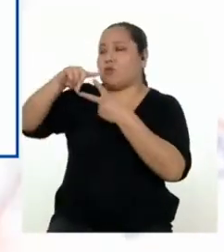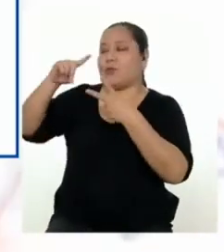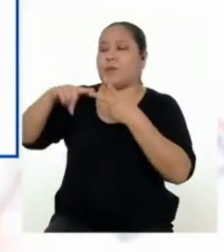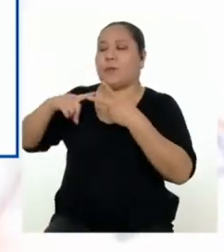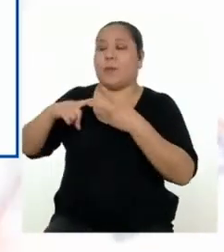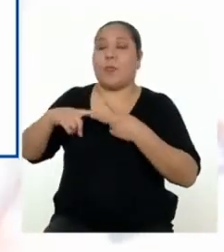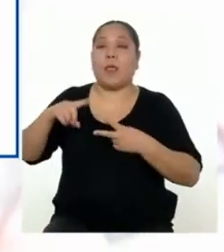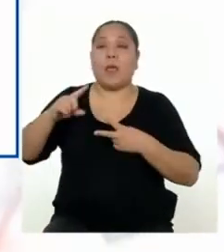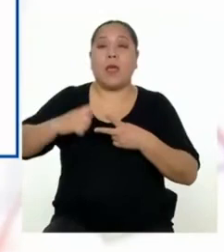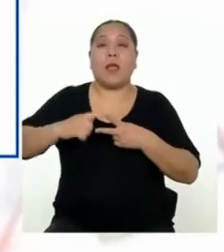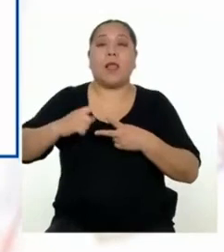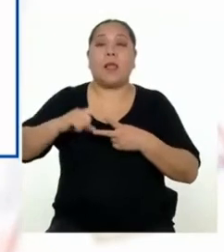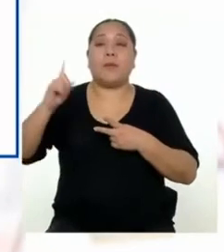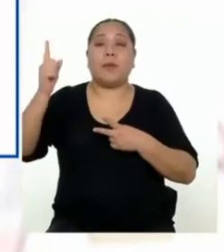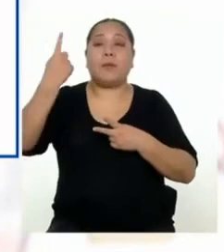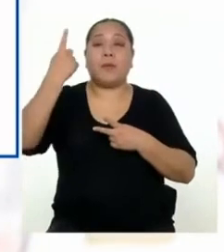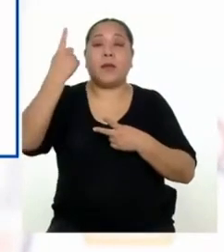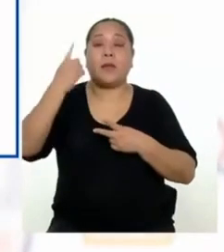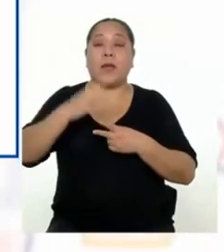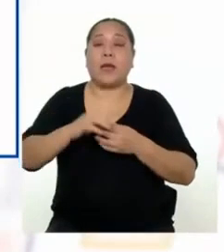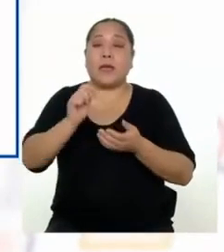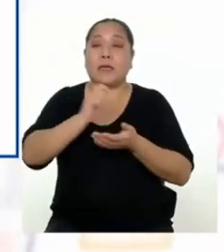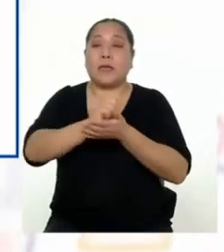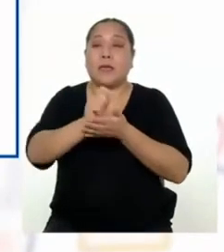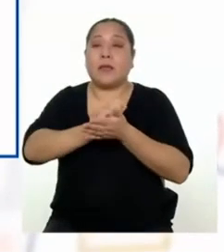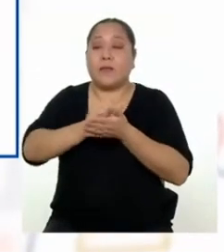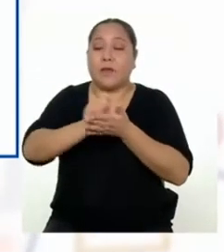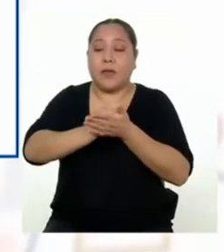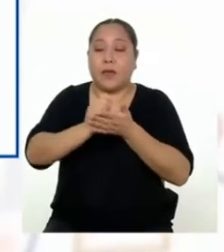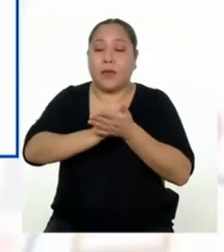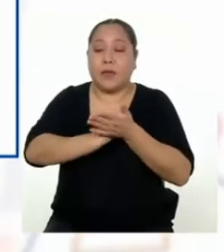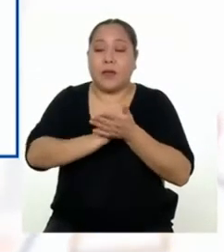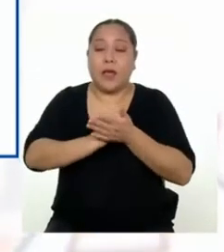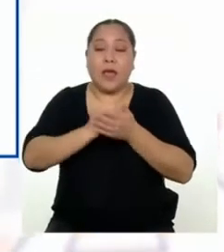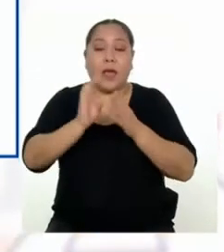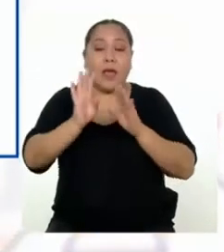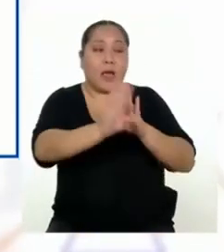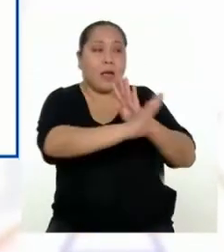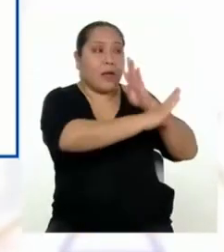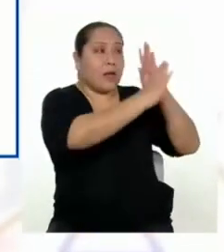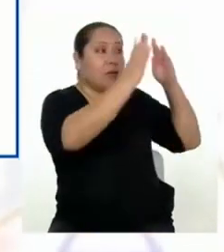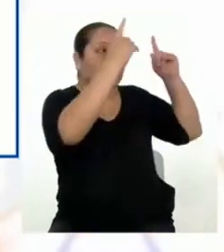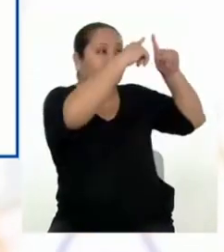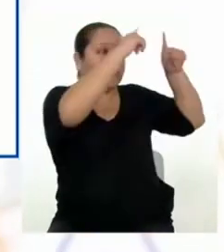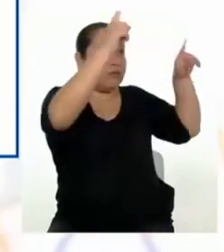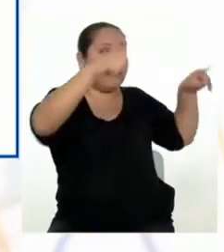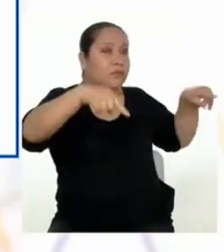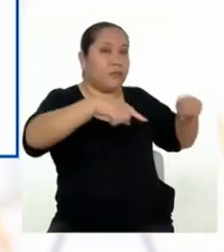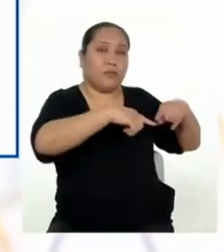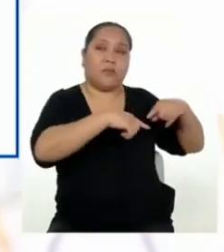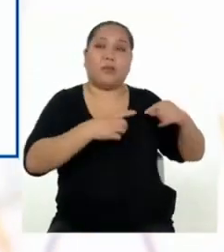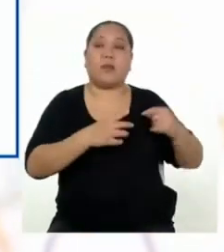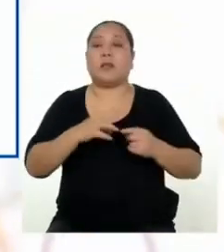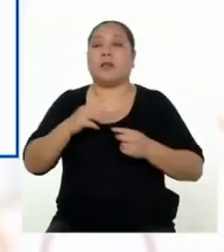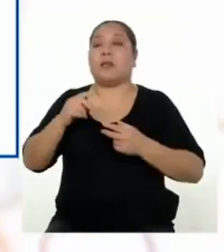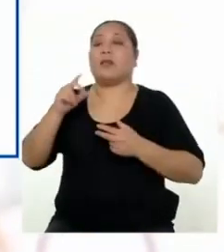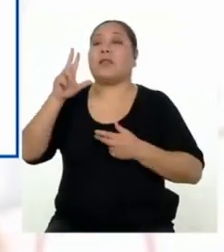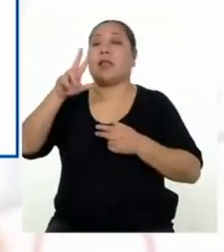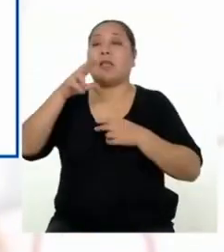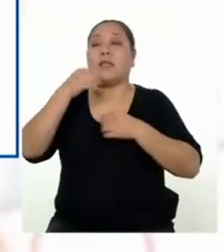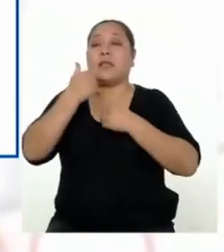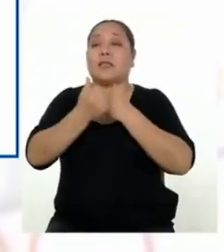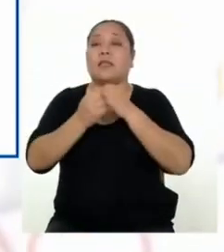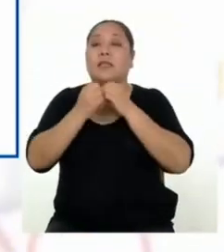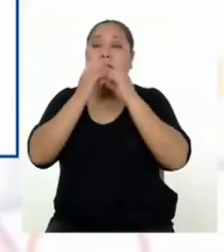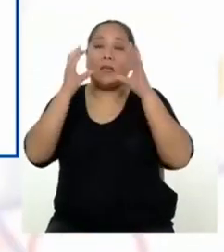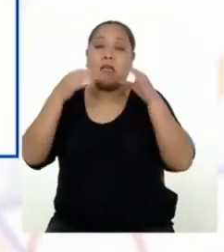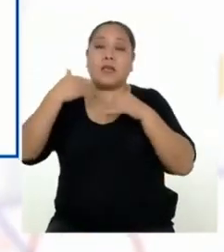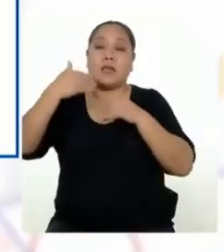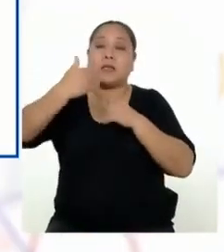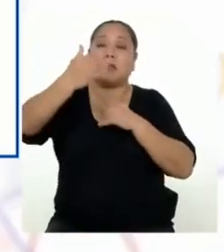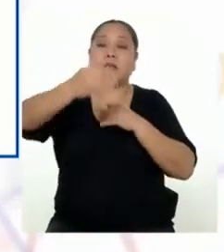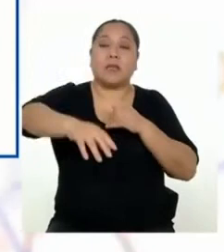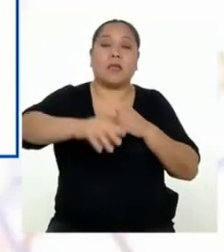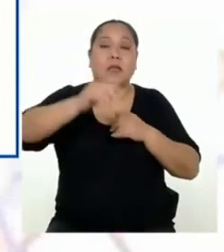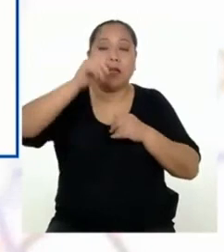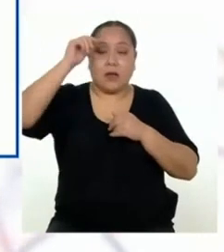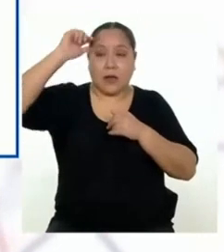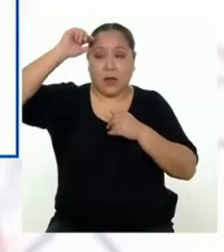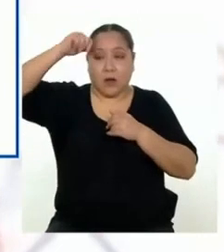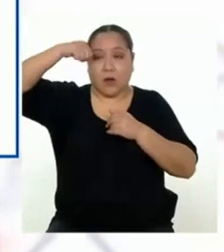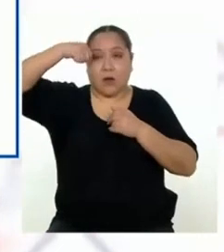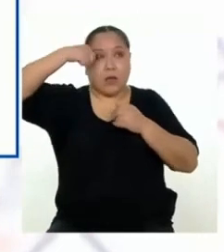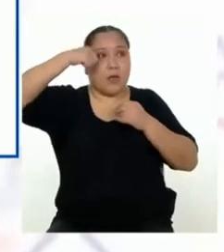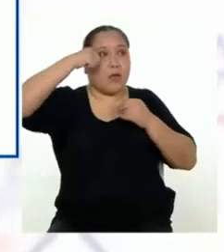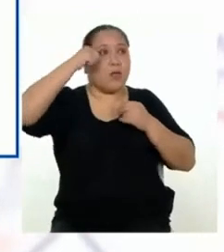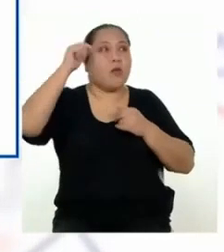específicas. La primera, escribir una nota en el periódico mural familiar cada tres días, recordándonos